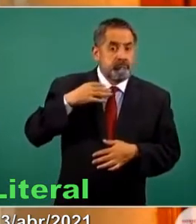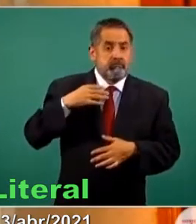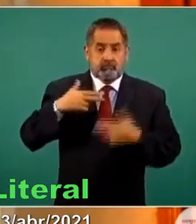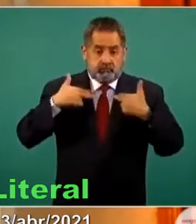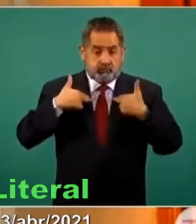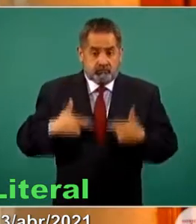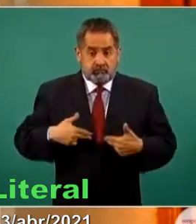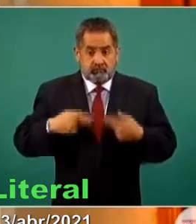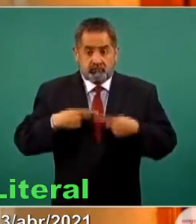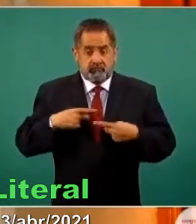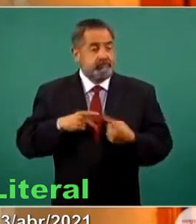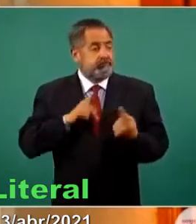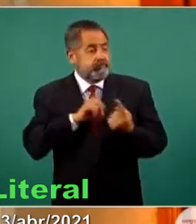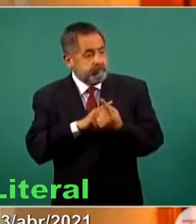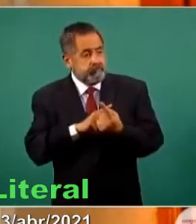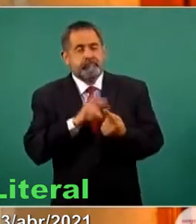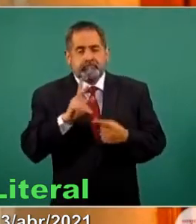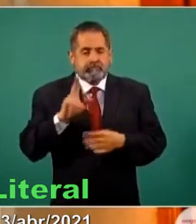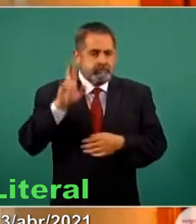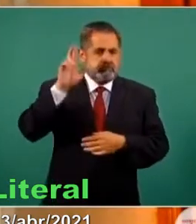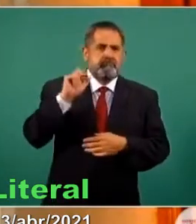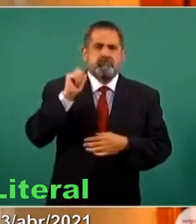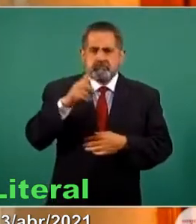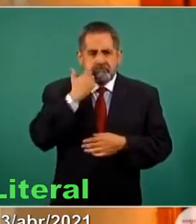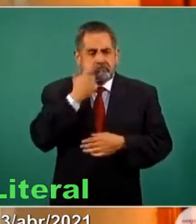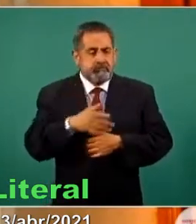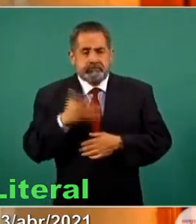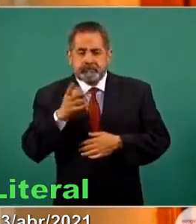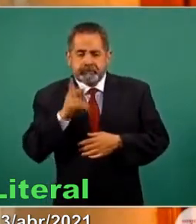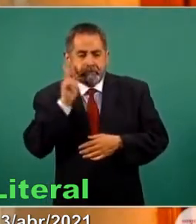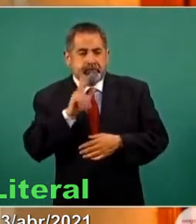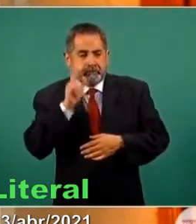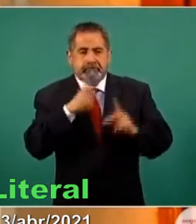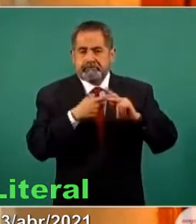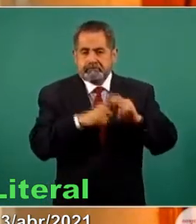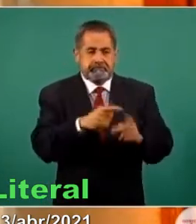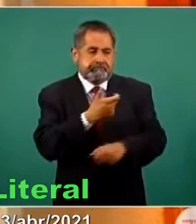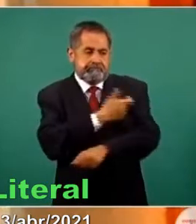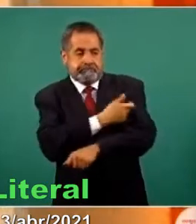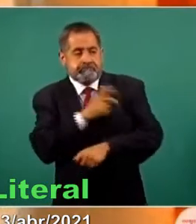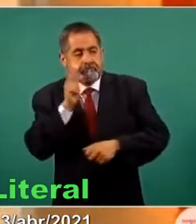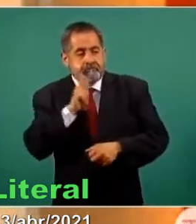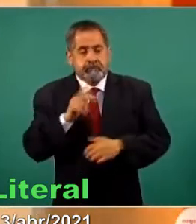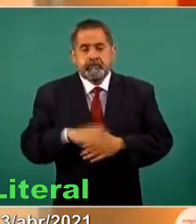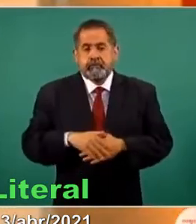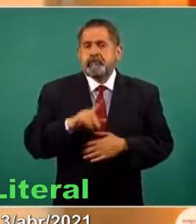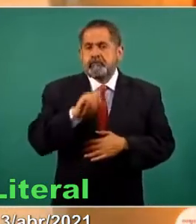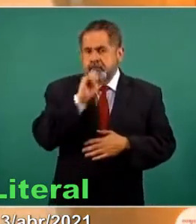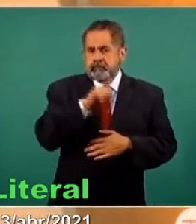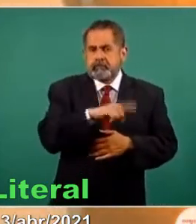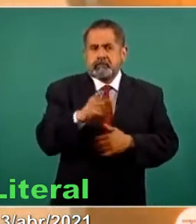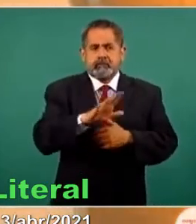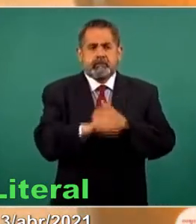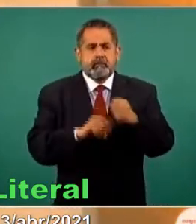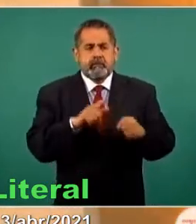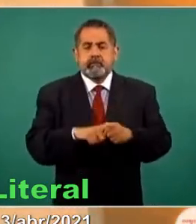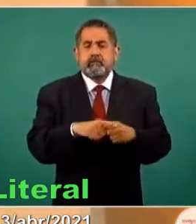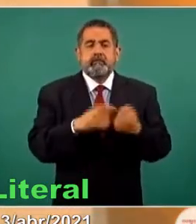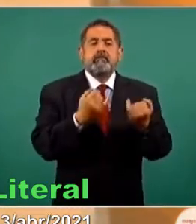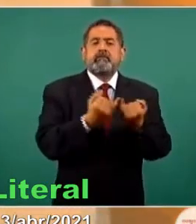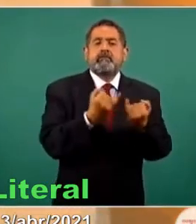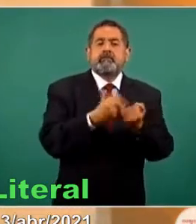También se han hecho análisis en el propio laboratorio Abimex en cerditos que tienen un sistema